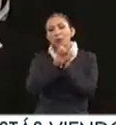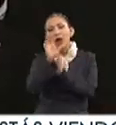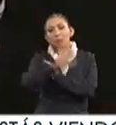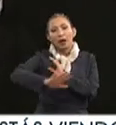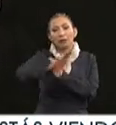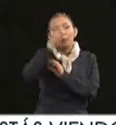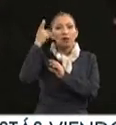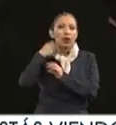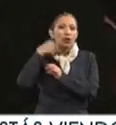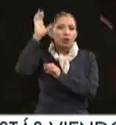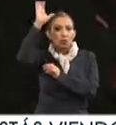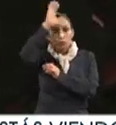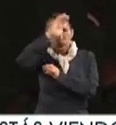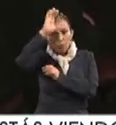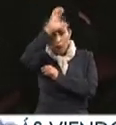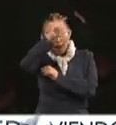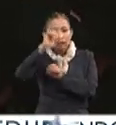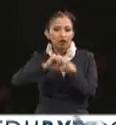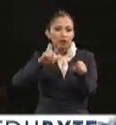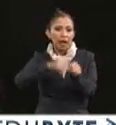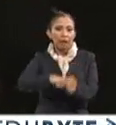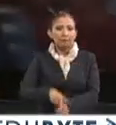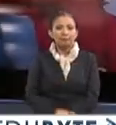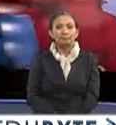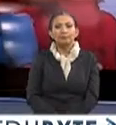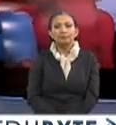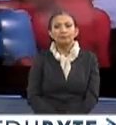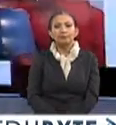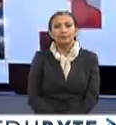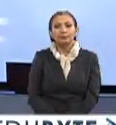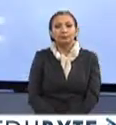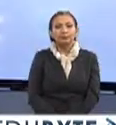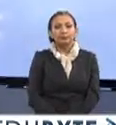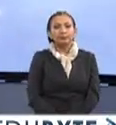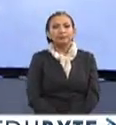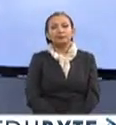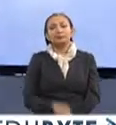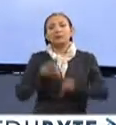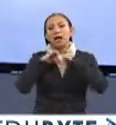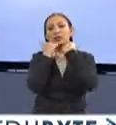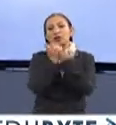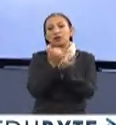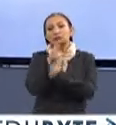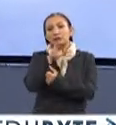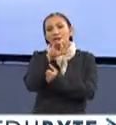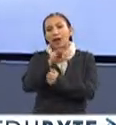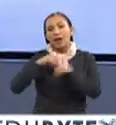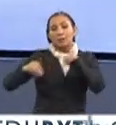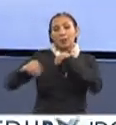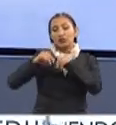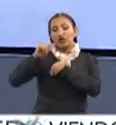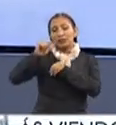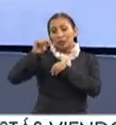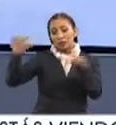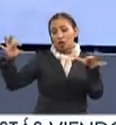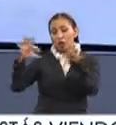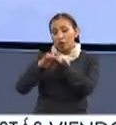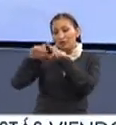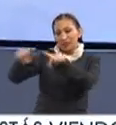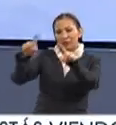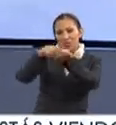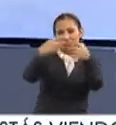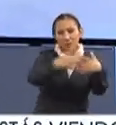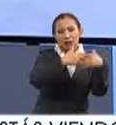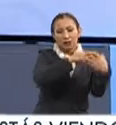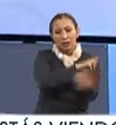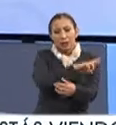ambientales, políticos, culturales y sociales. Y la Asociación Civil Movimiento STEM, en colaboración con diversas